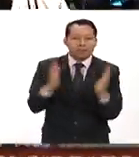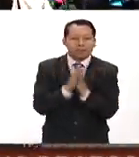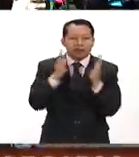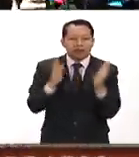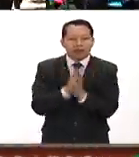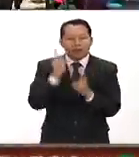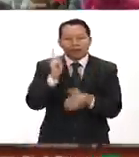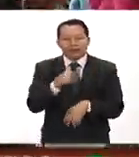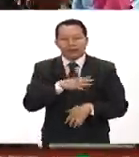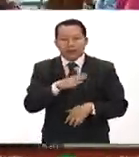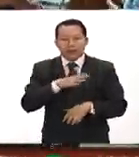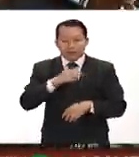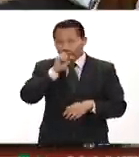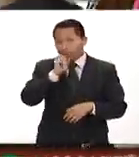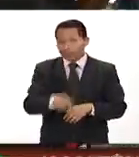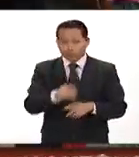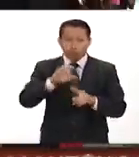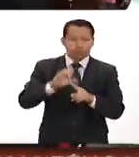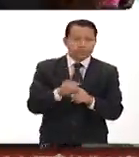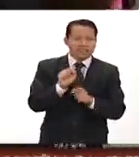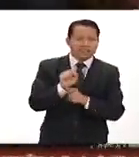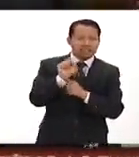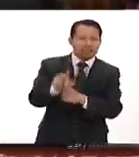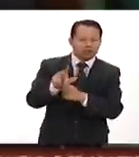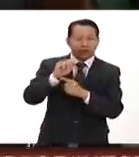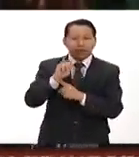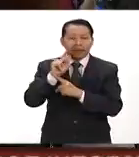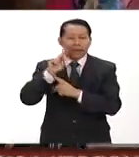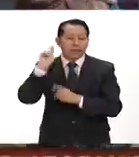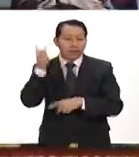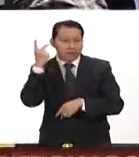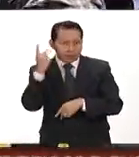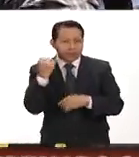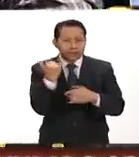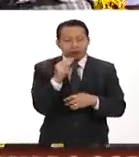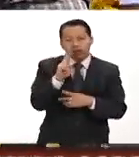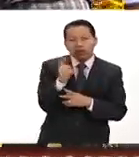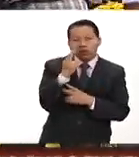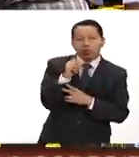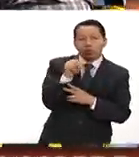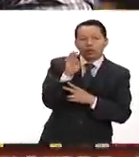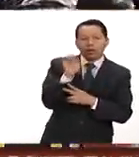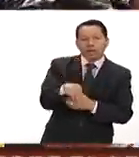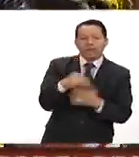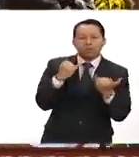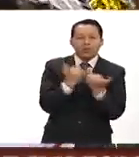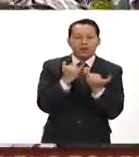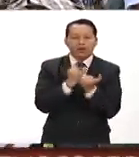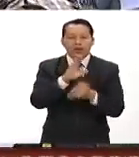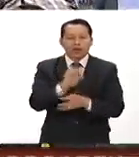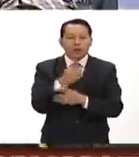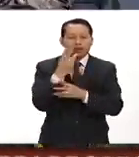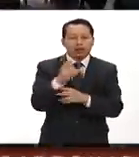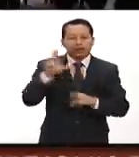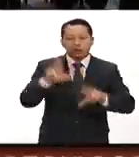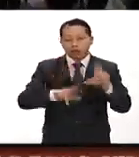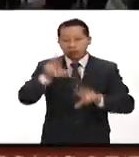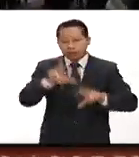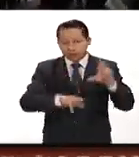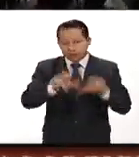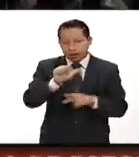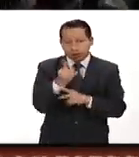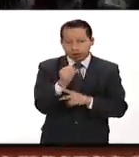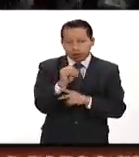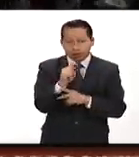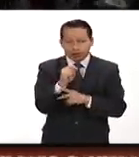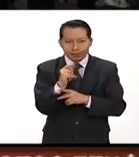como el Comité 68 estudiantes del Politécnico y de la UNAM así como los padres de los 43 normalistas de Ayotzinapa